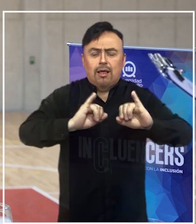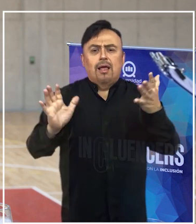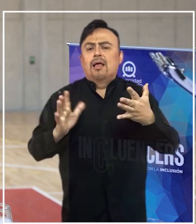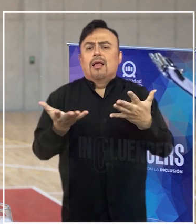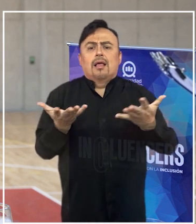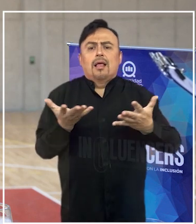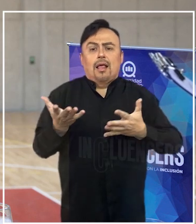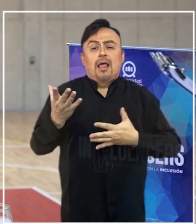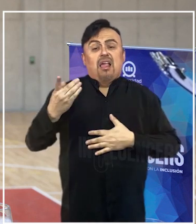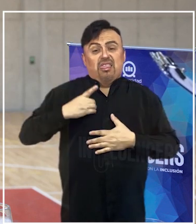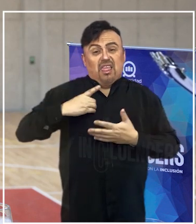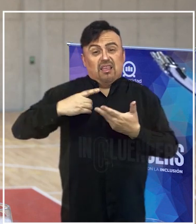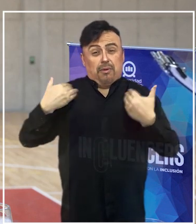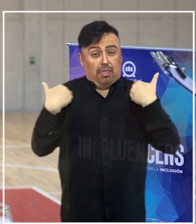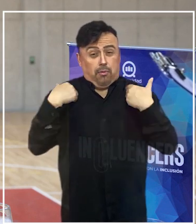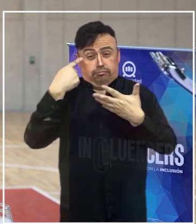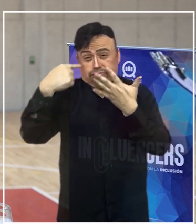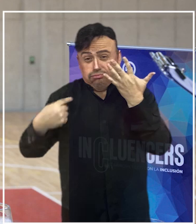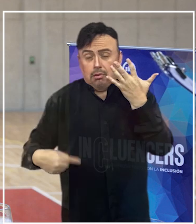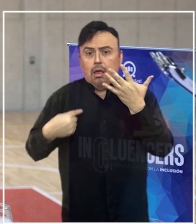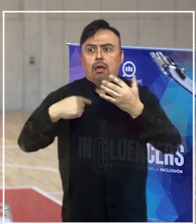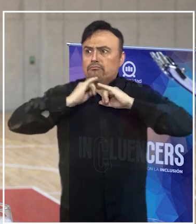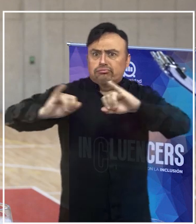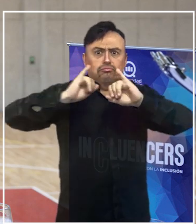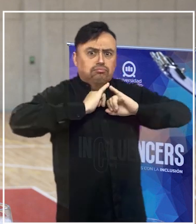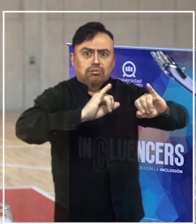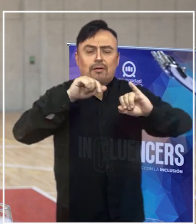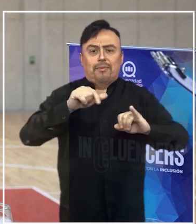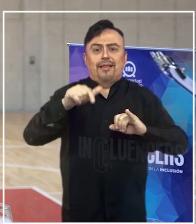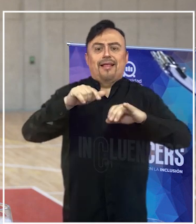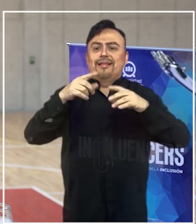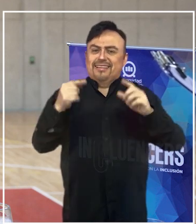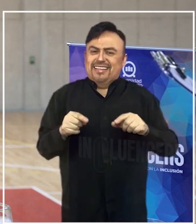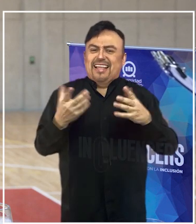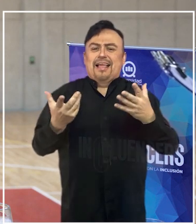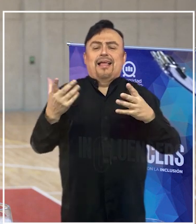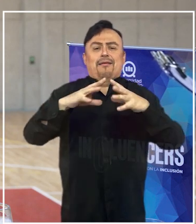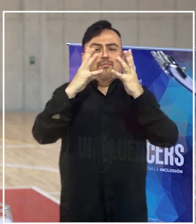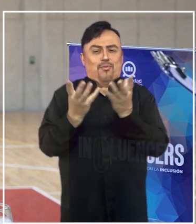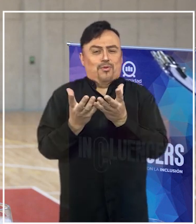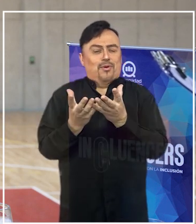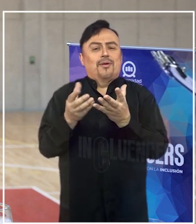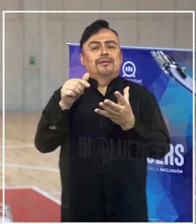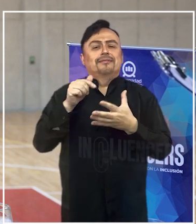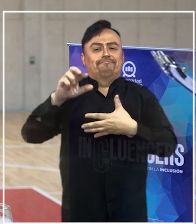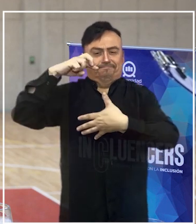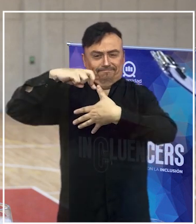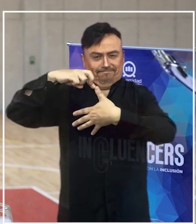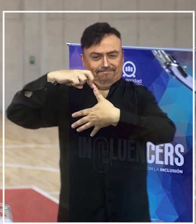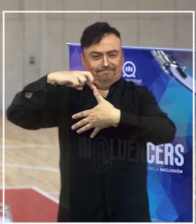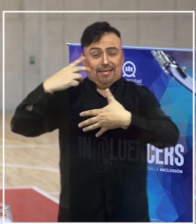distintas disciplinas que hoy componen el mundo paralímpico. Y donde además tenemos muy buenos